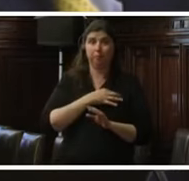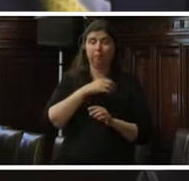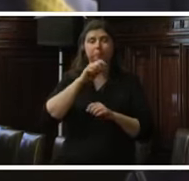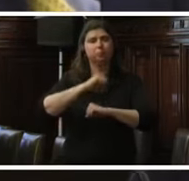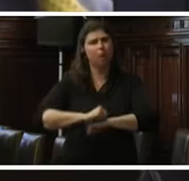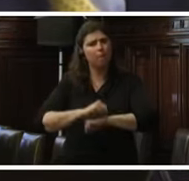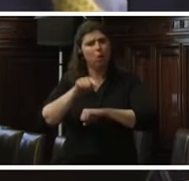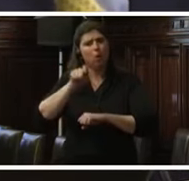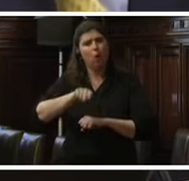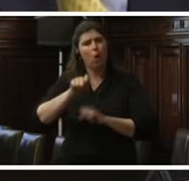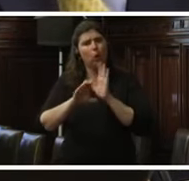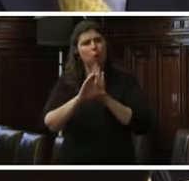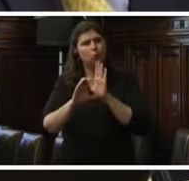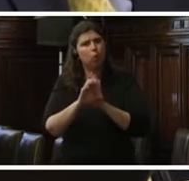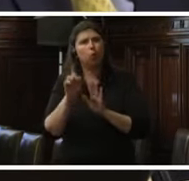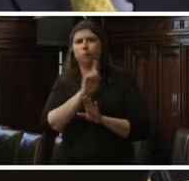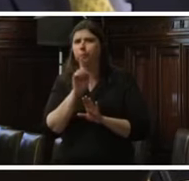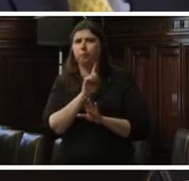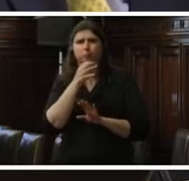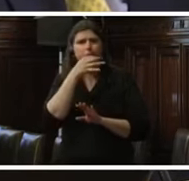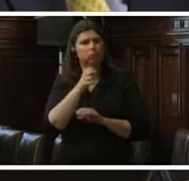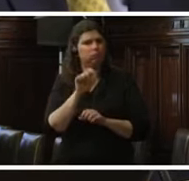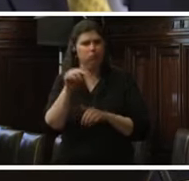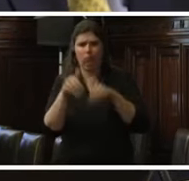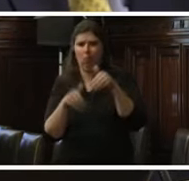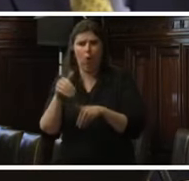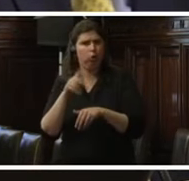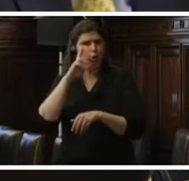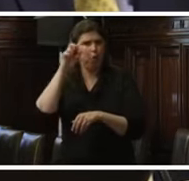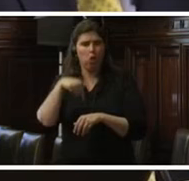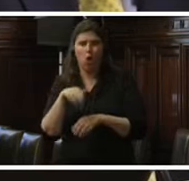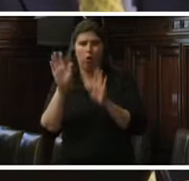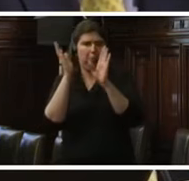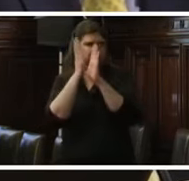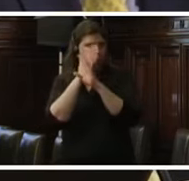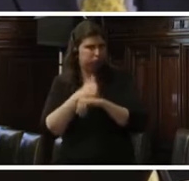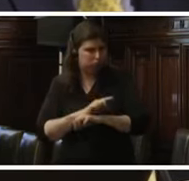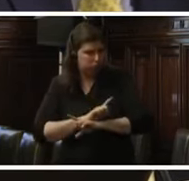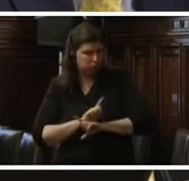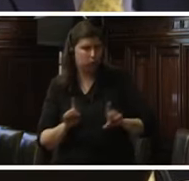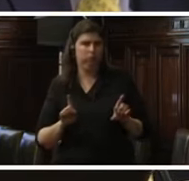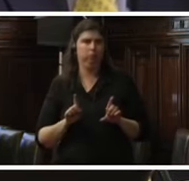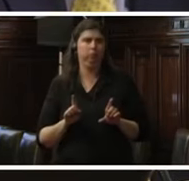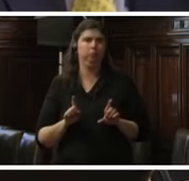Tribunal Constitucional no responden por sus votos u opiniones emitidas en el ejercicio de su cargo.